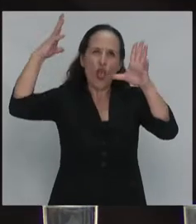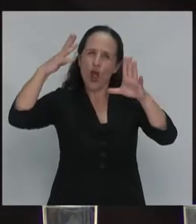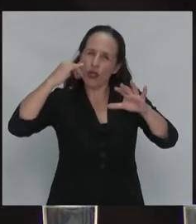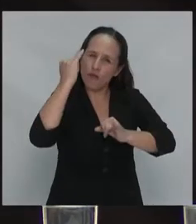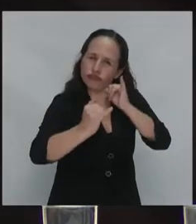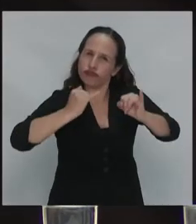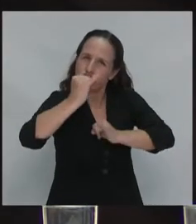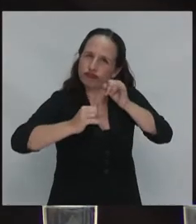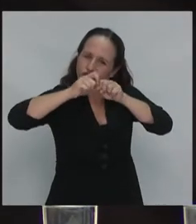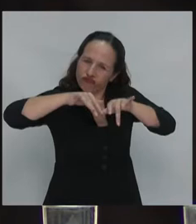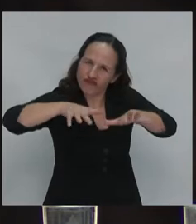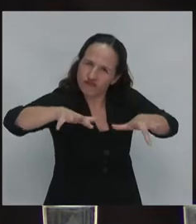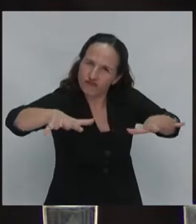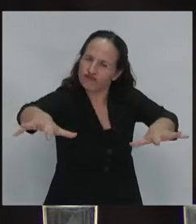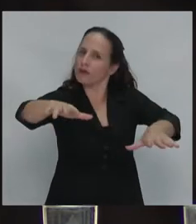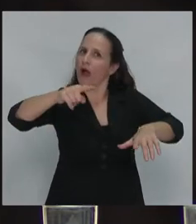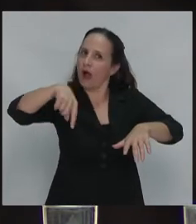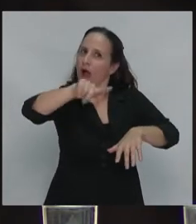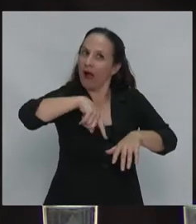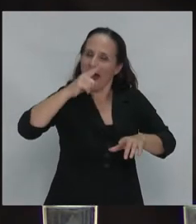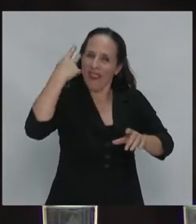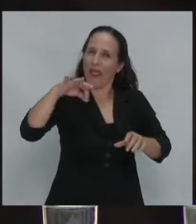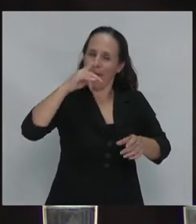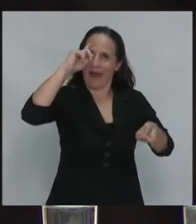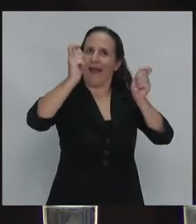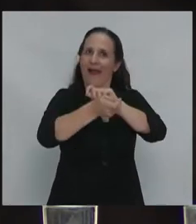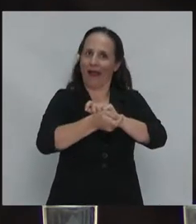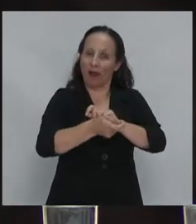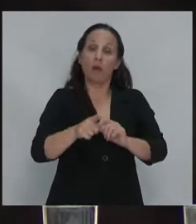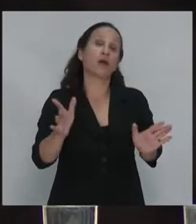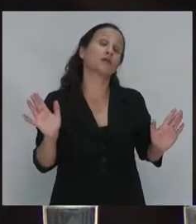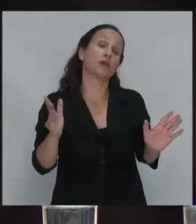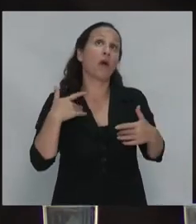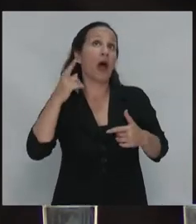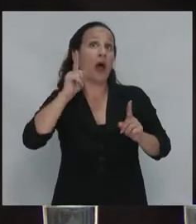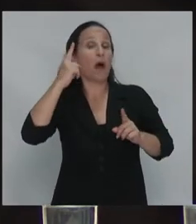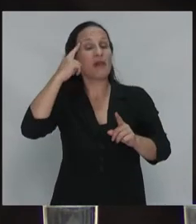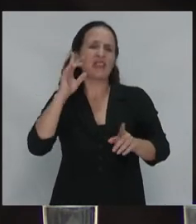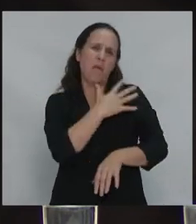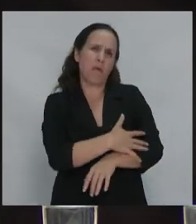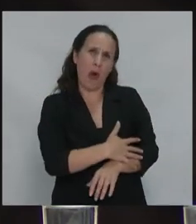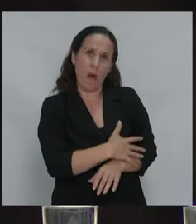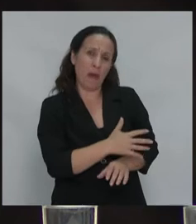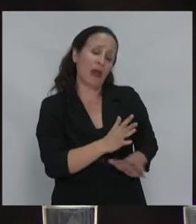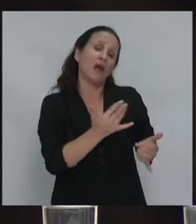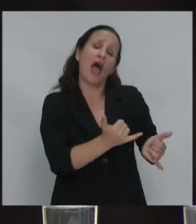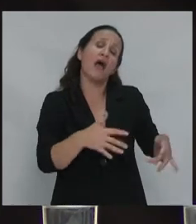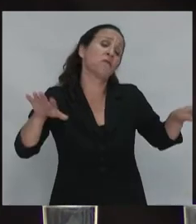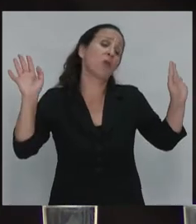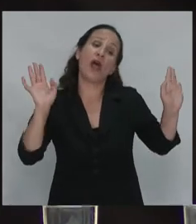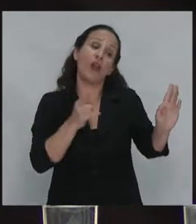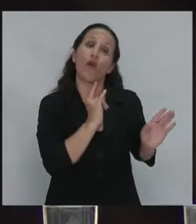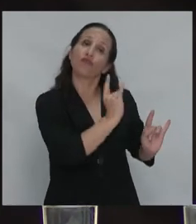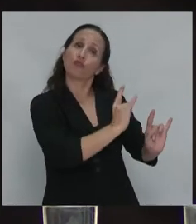gente pobre que entre en la clase media va a pensar que no está mal que haya pobreza porque hay que esforzarse y